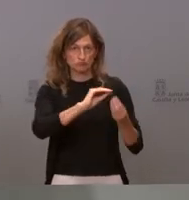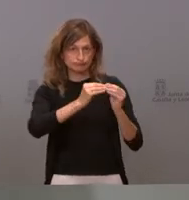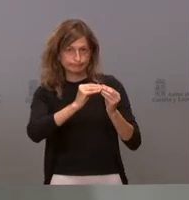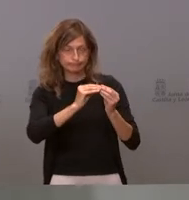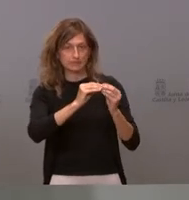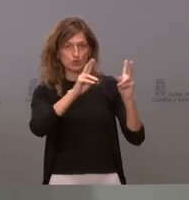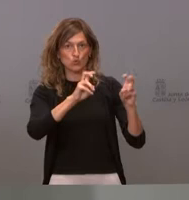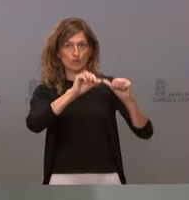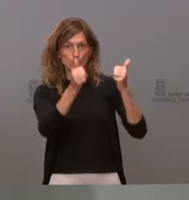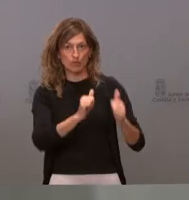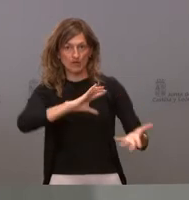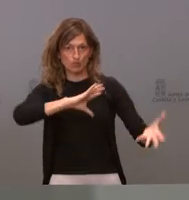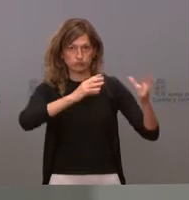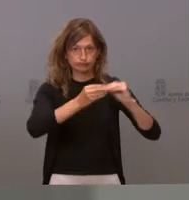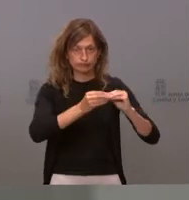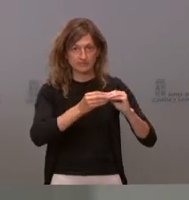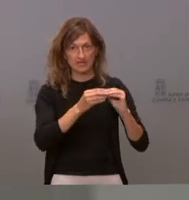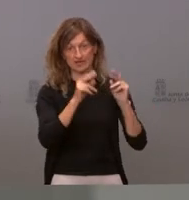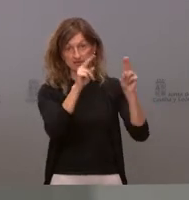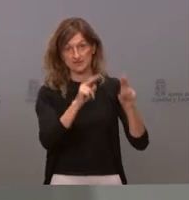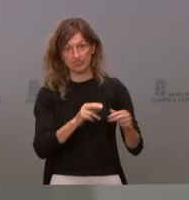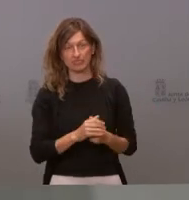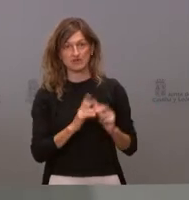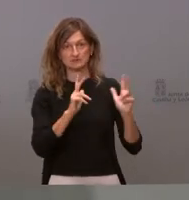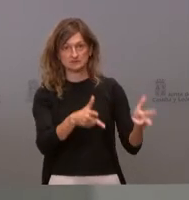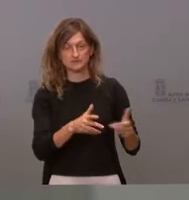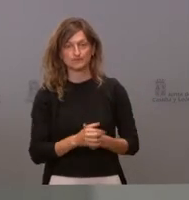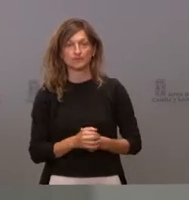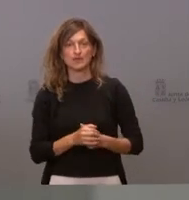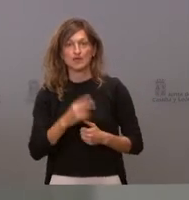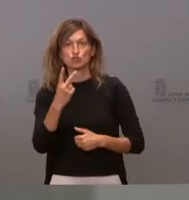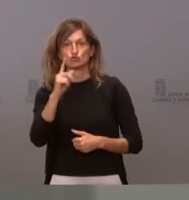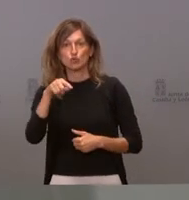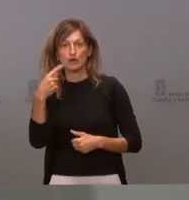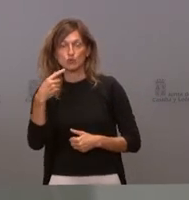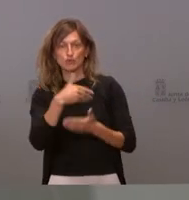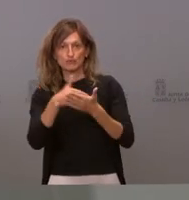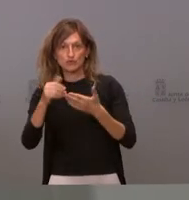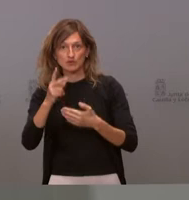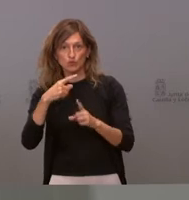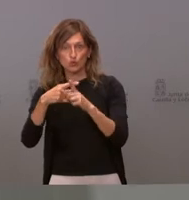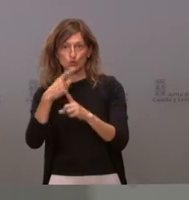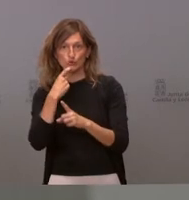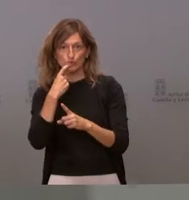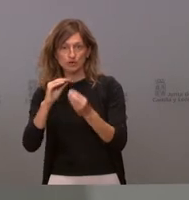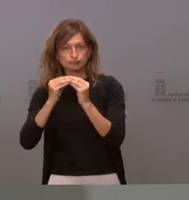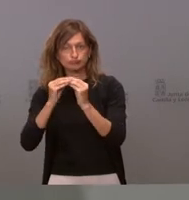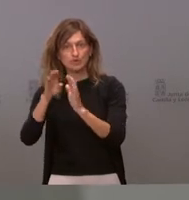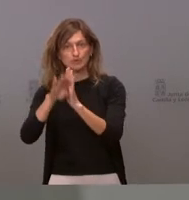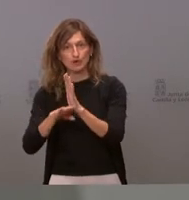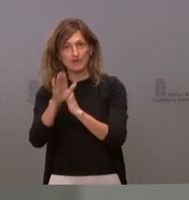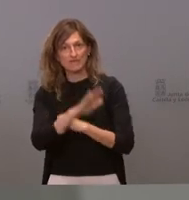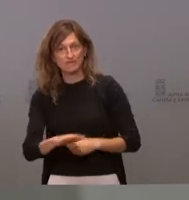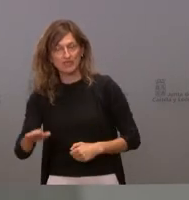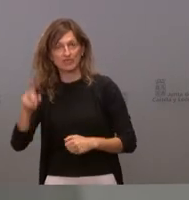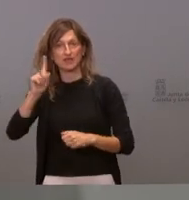al nuevo modelo de residencias, y una subvención de 2,1 millones de euros a Cruz Roja para el desarrollo de programas de infancia